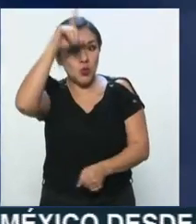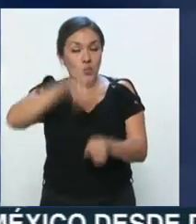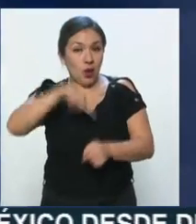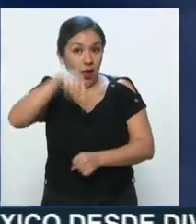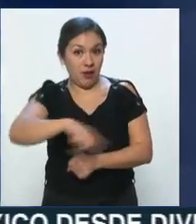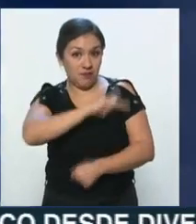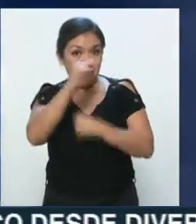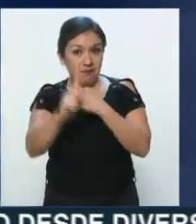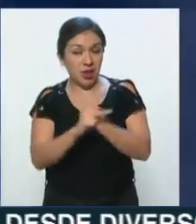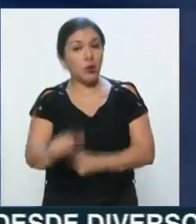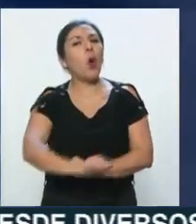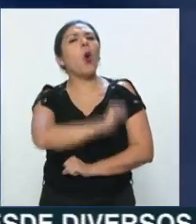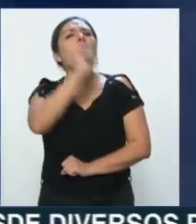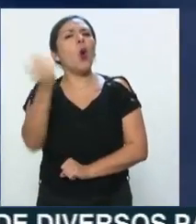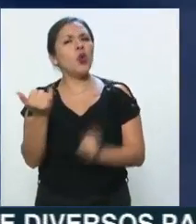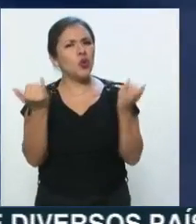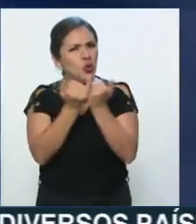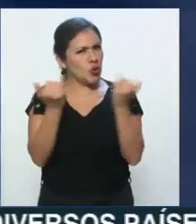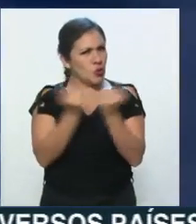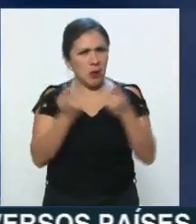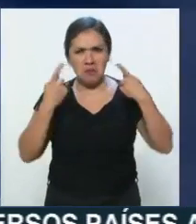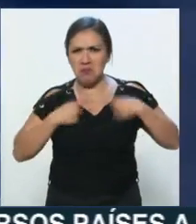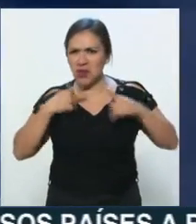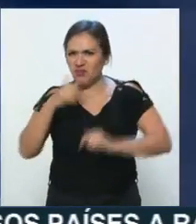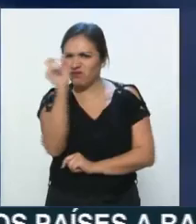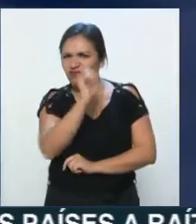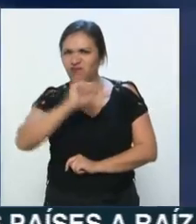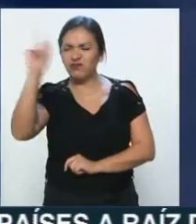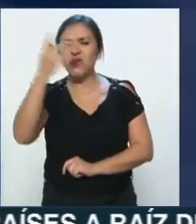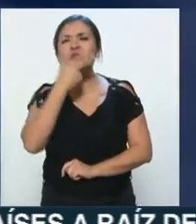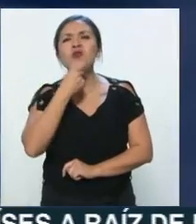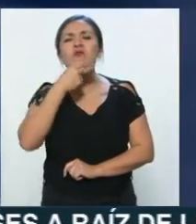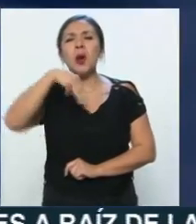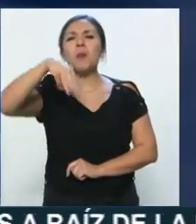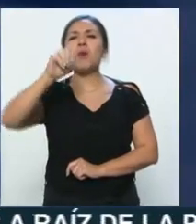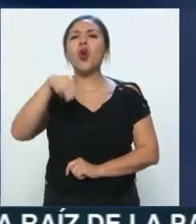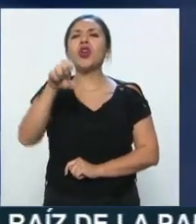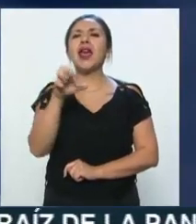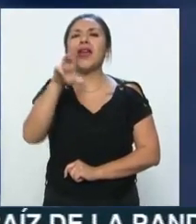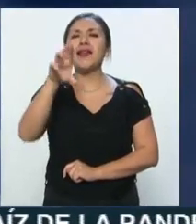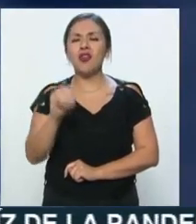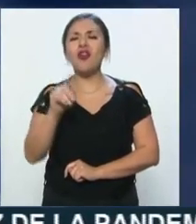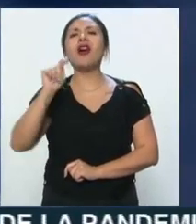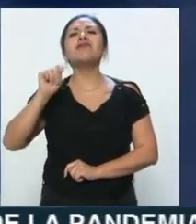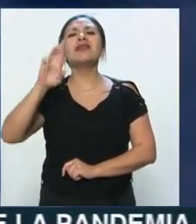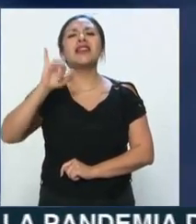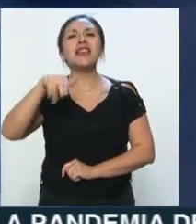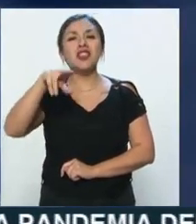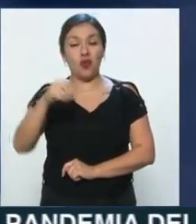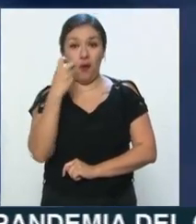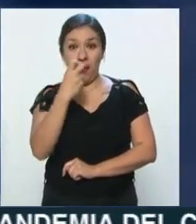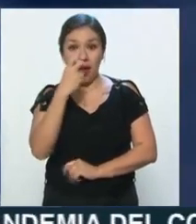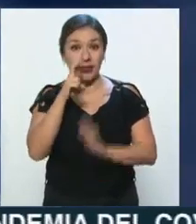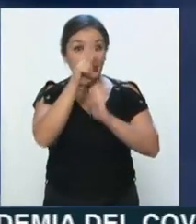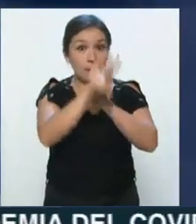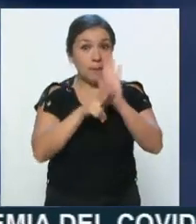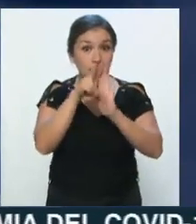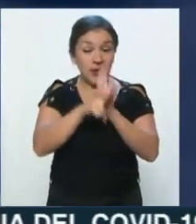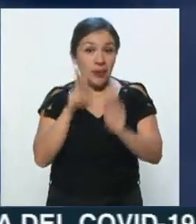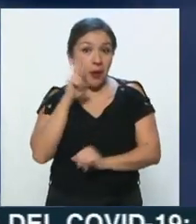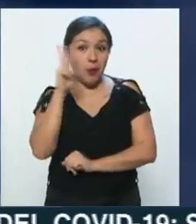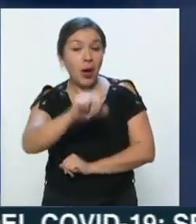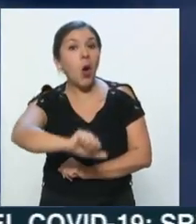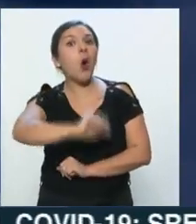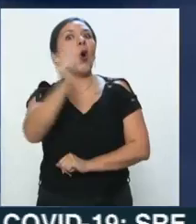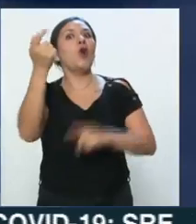Y otro gran personaje de la cultura popular mexicana es el monero Trino Camacho. Y a él le agradecemos el siguiente video en el que otro